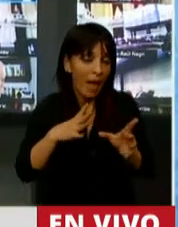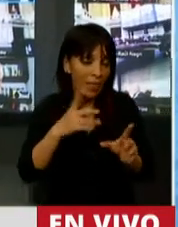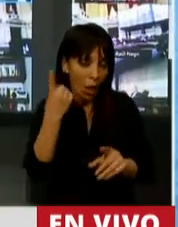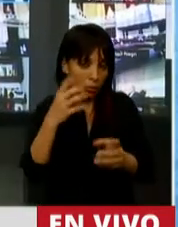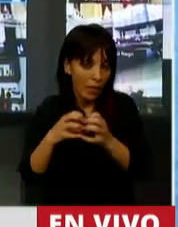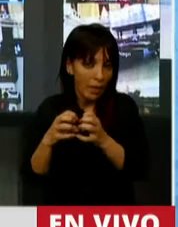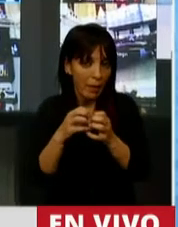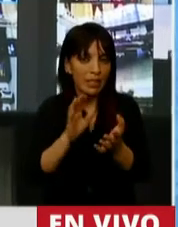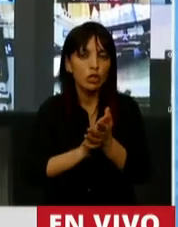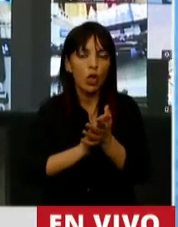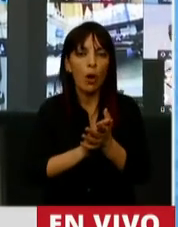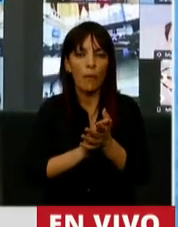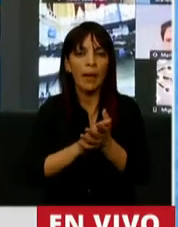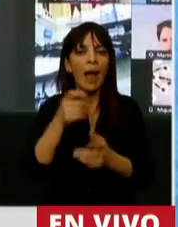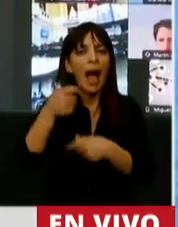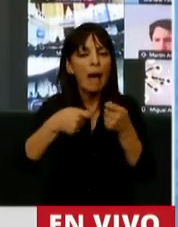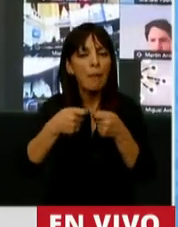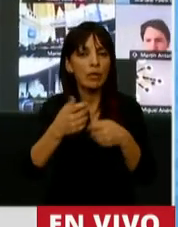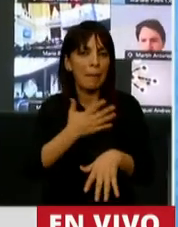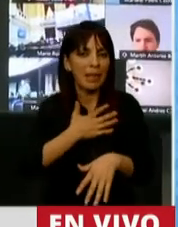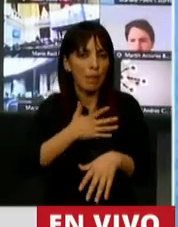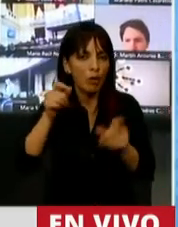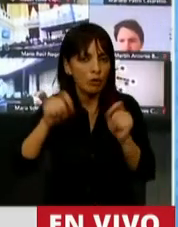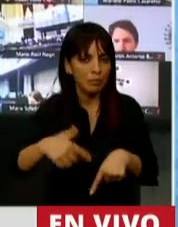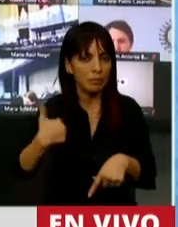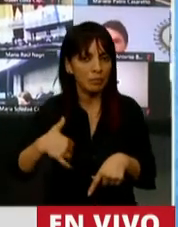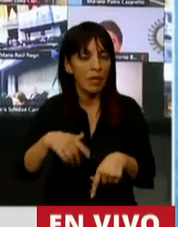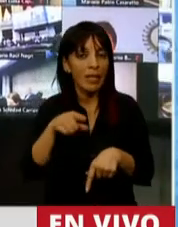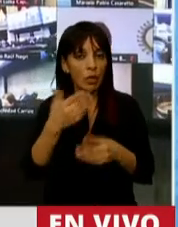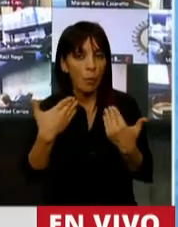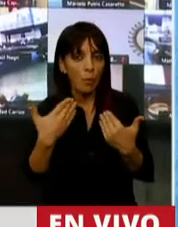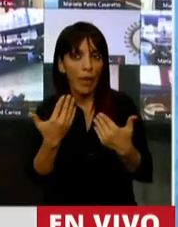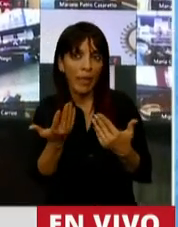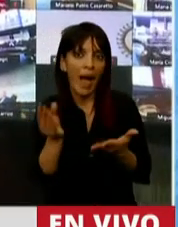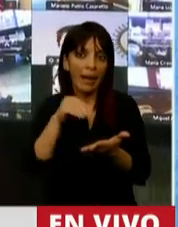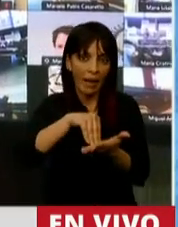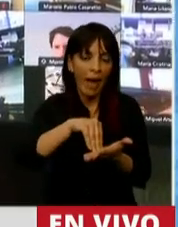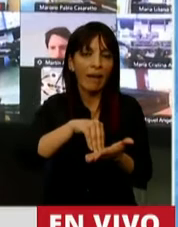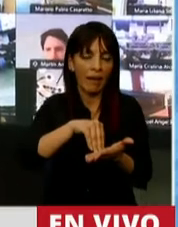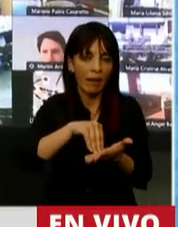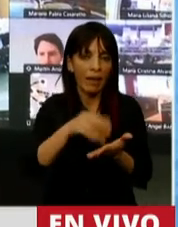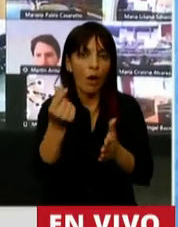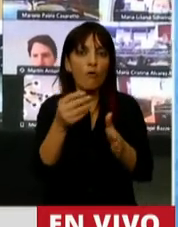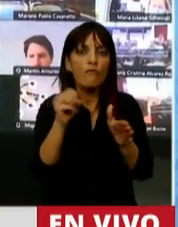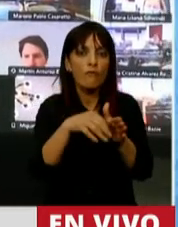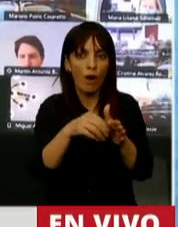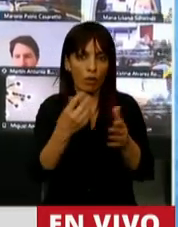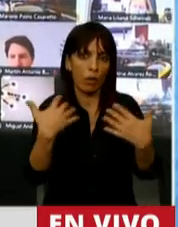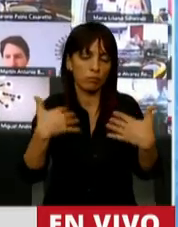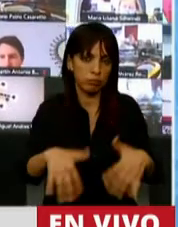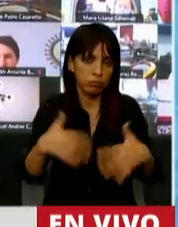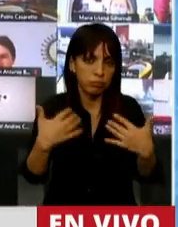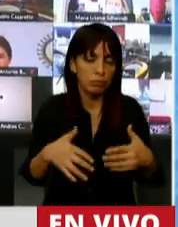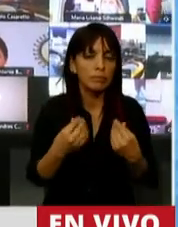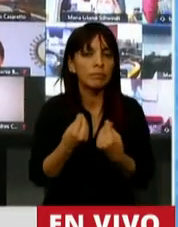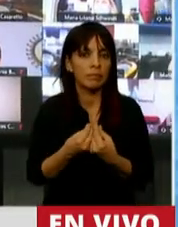debemos sobre el aporte a los grandes patrimonios, que sí que podría sumar un fondo extraordinario para